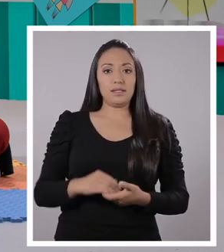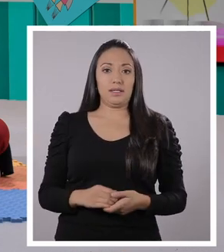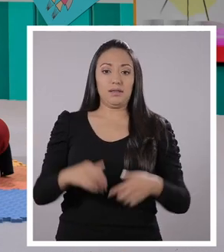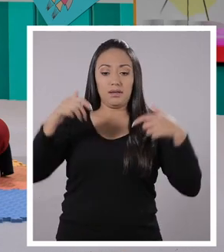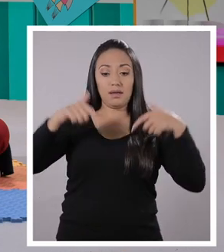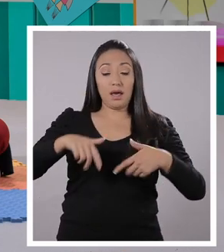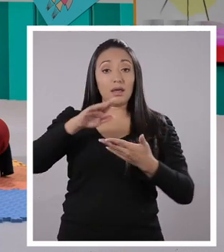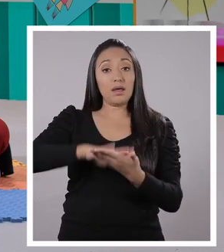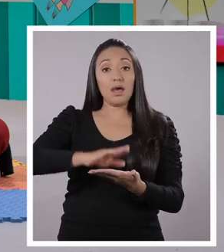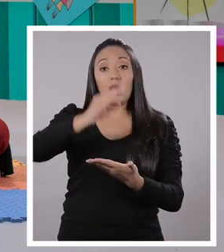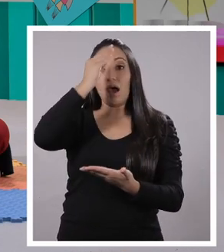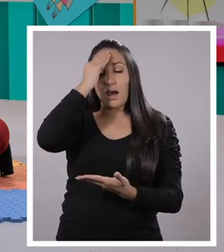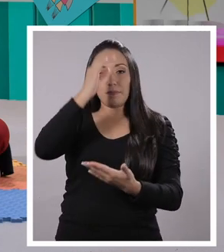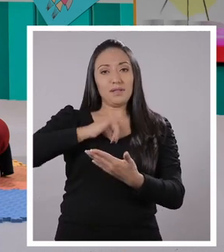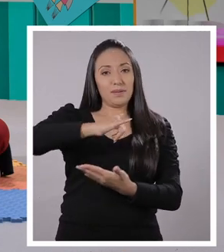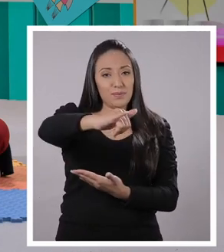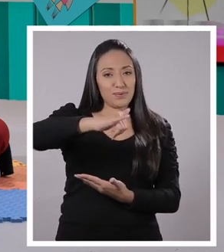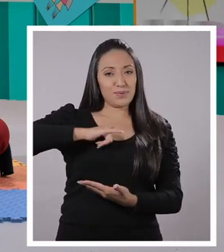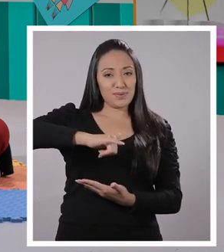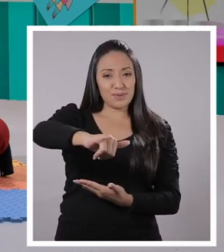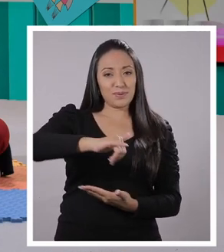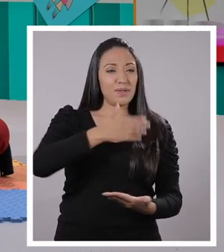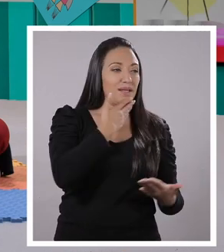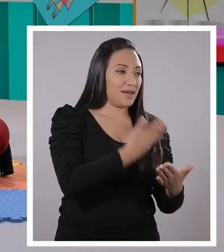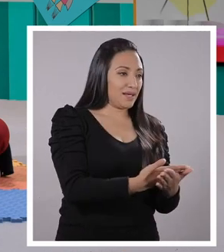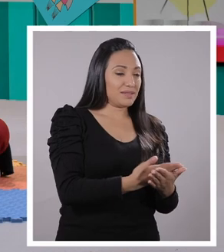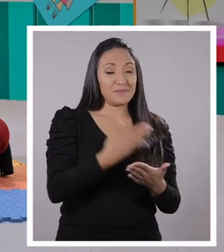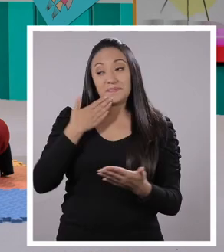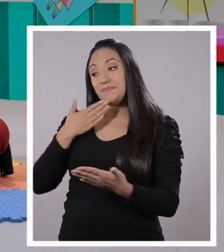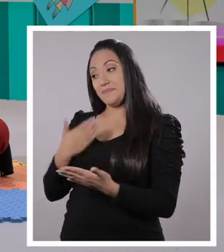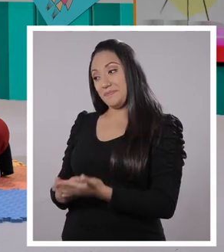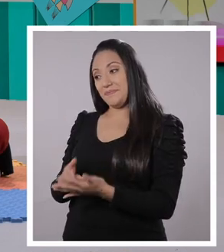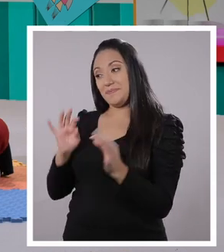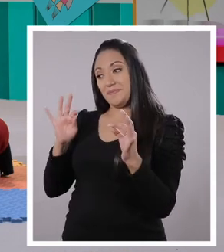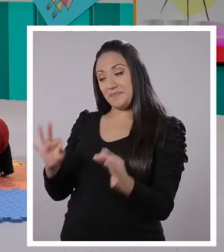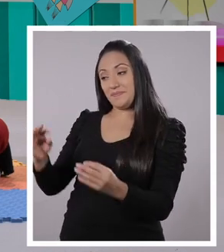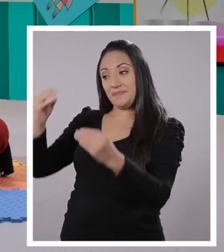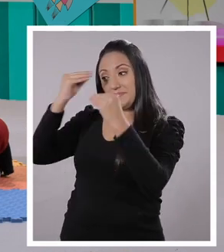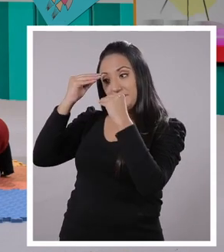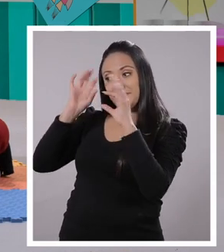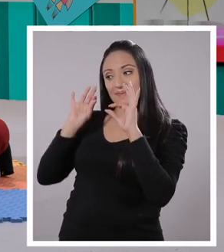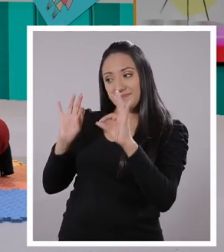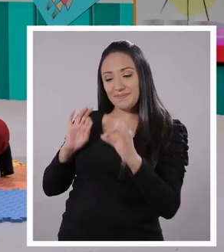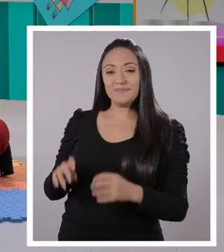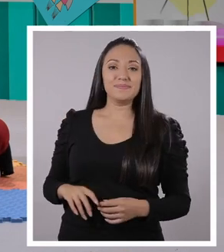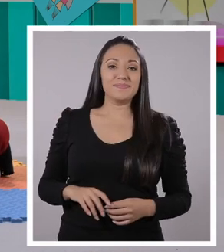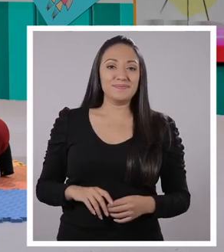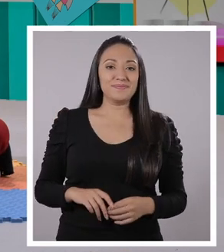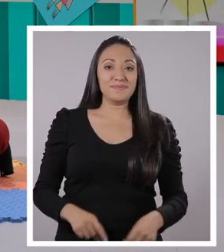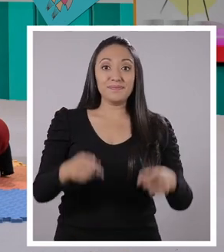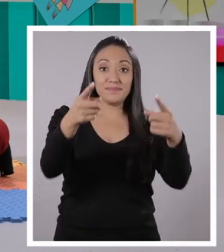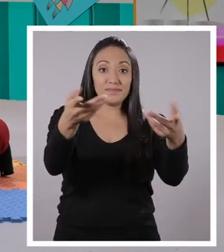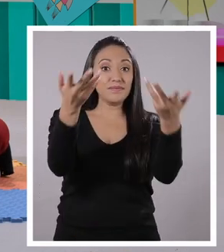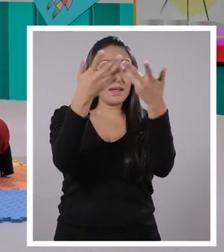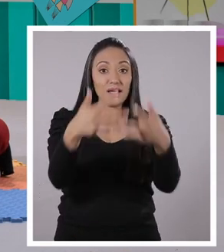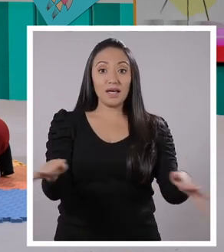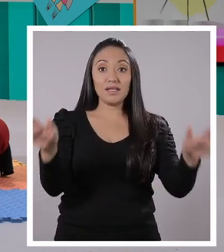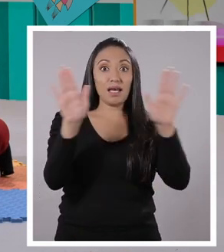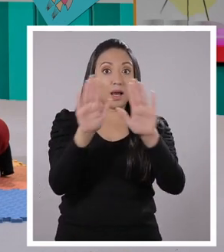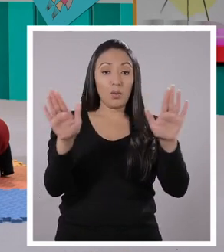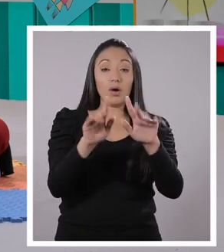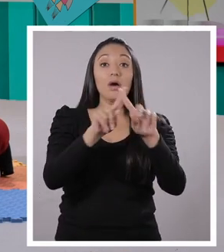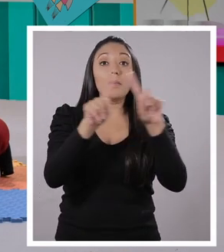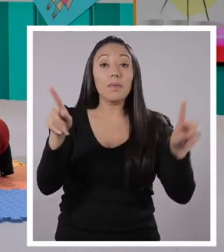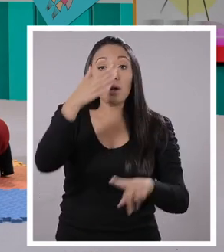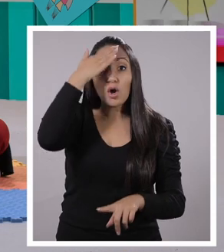donde nosotros aprendemos junto a ustedes. Gracias, profe. Gracias, Pancho. Tú también, porque me enseñas un montón. Así terminamos nuestro programa. No lo